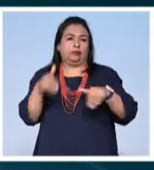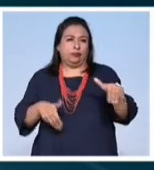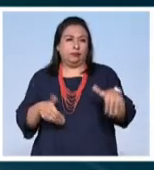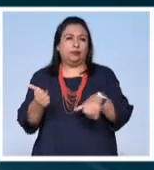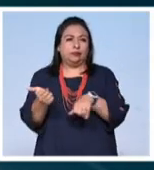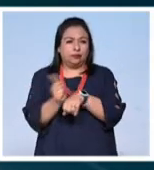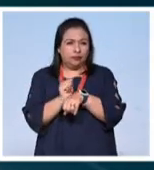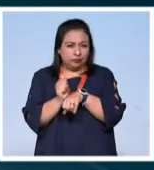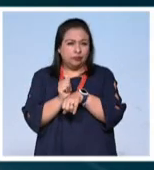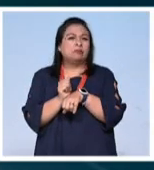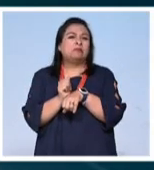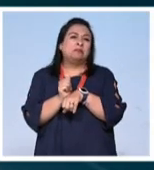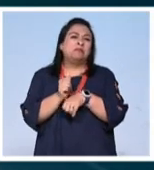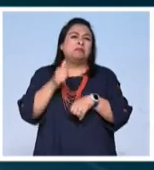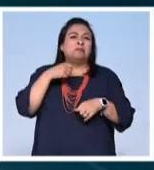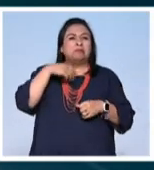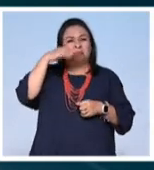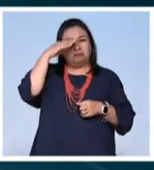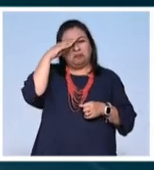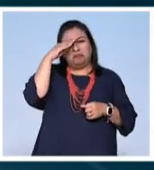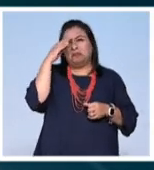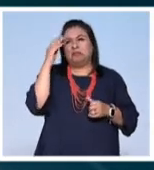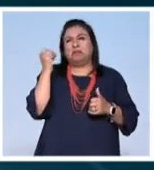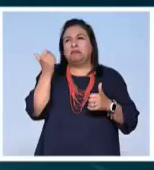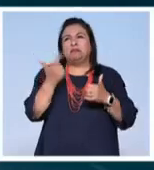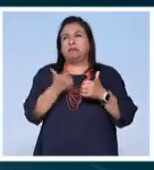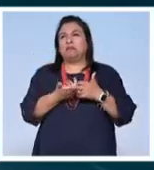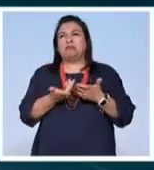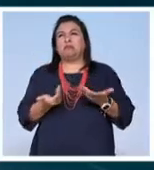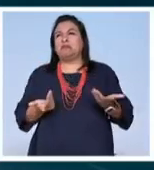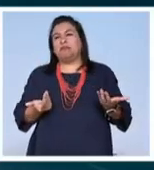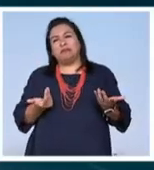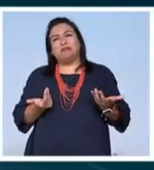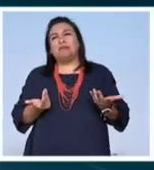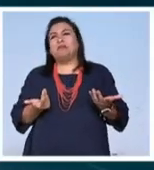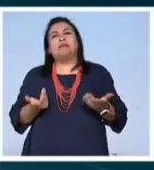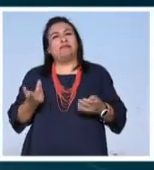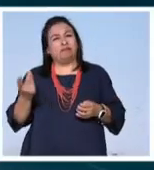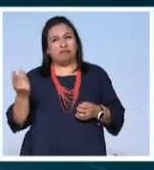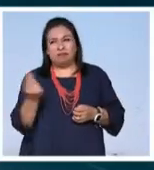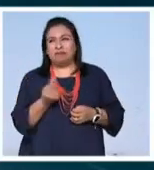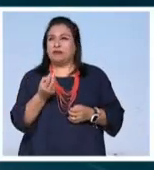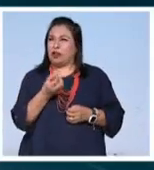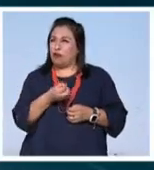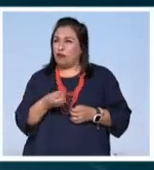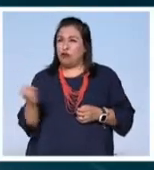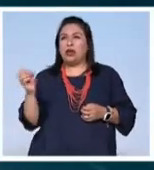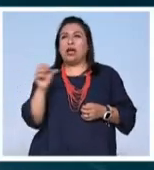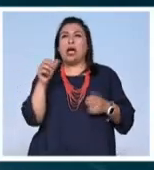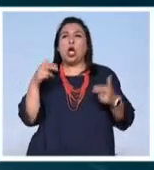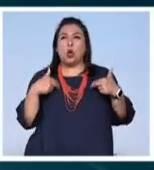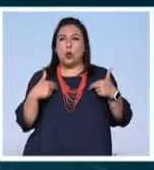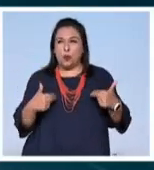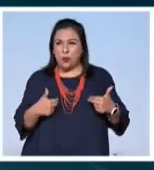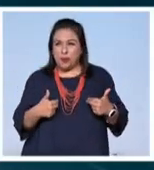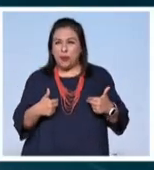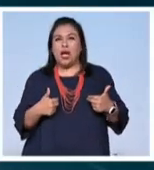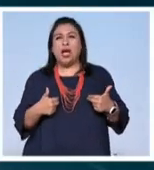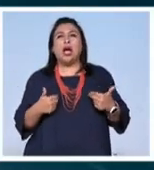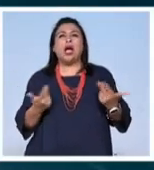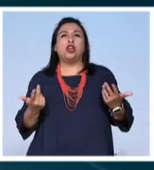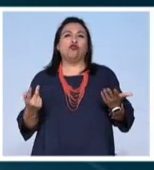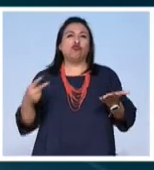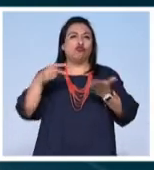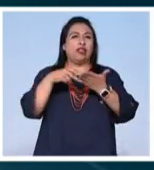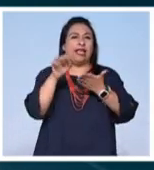y de la actuación que parecería ser algo que forzosamente requeriría de humanos arriba